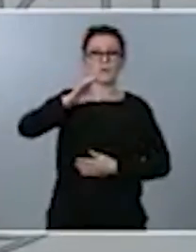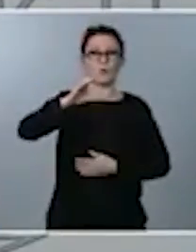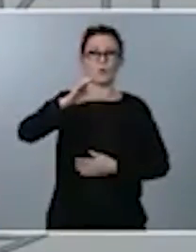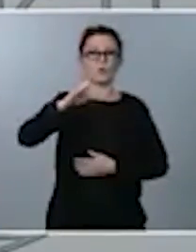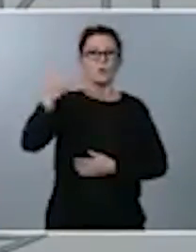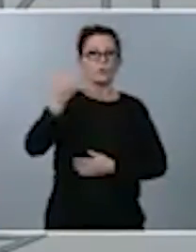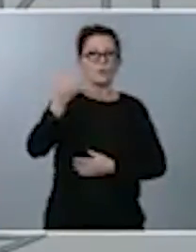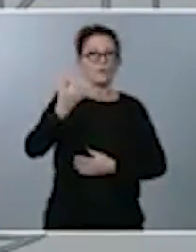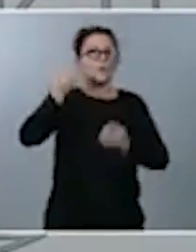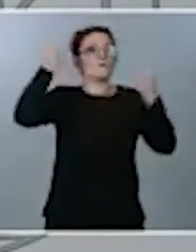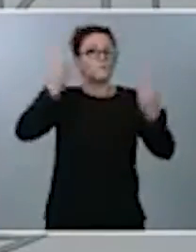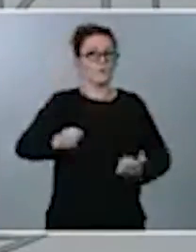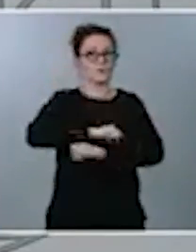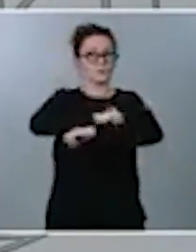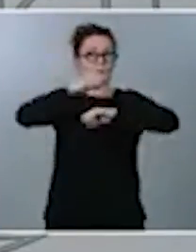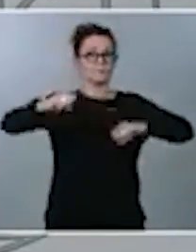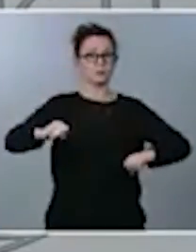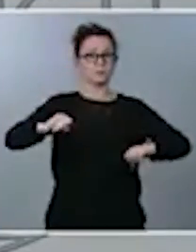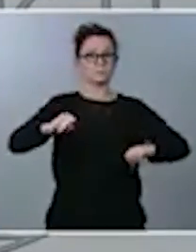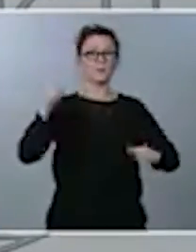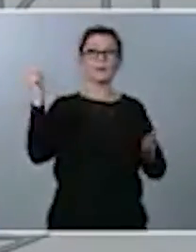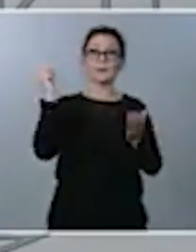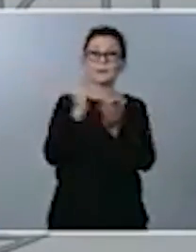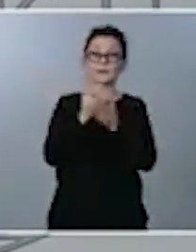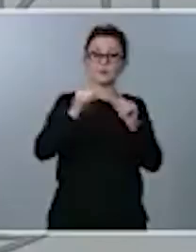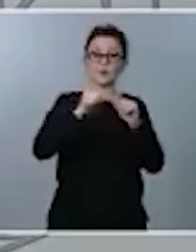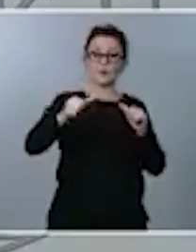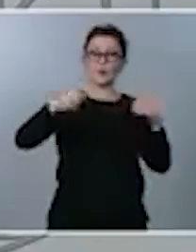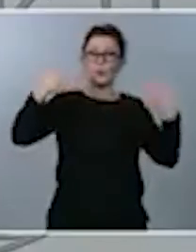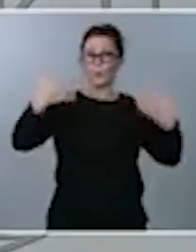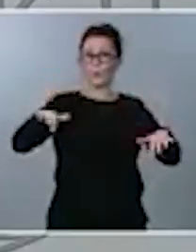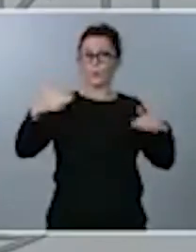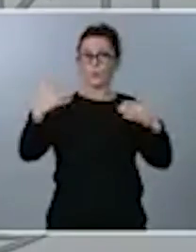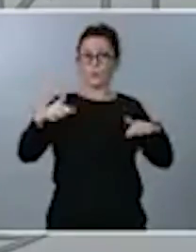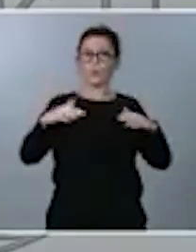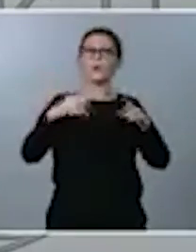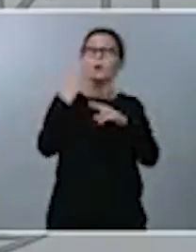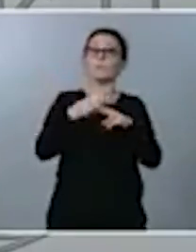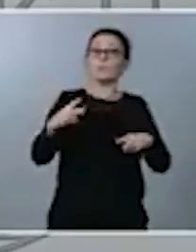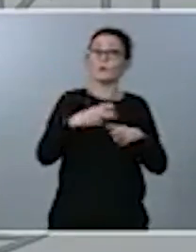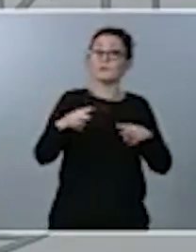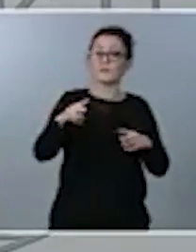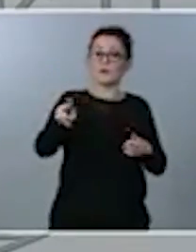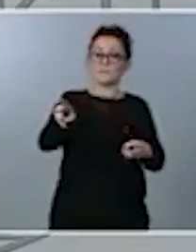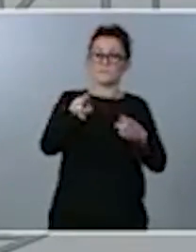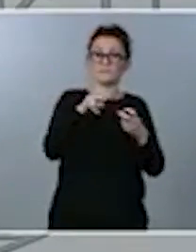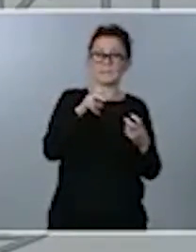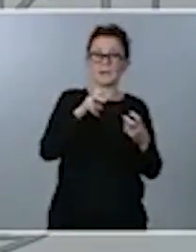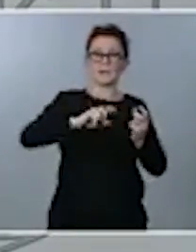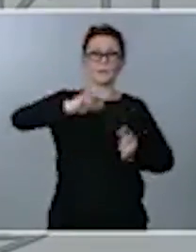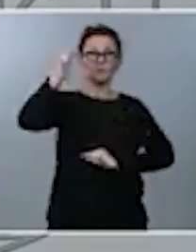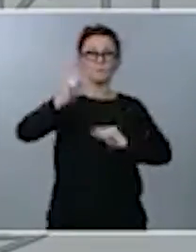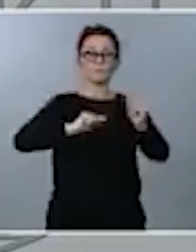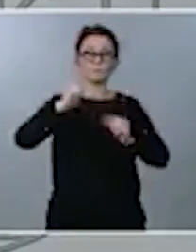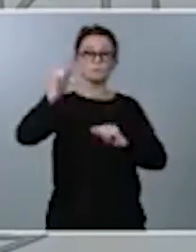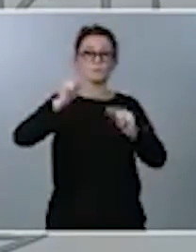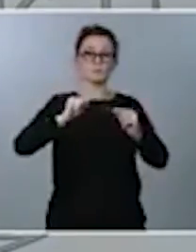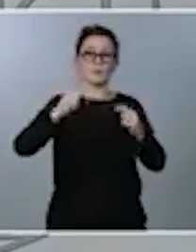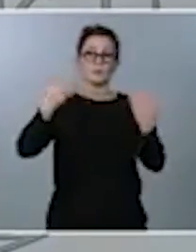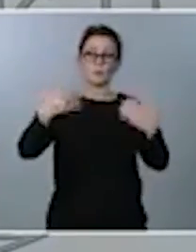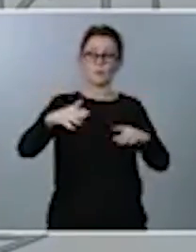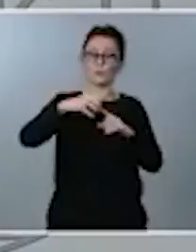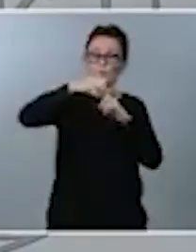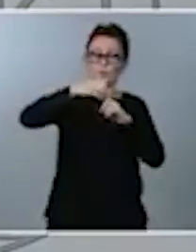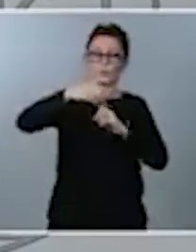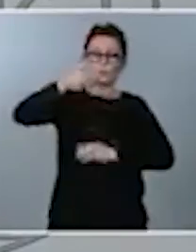imaginan, que tenemos por delante es colosal y la política fiscal, la política presupuestaria, desde luego es una clave para su desarrollo.